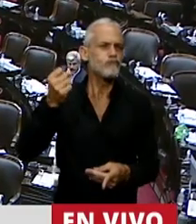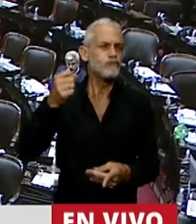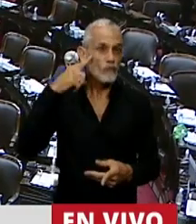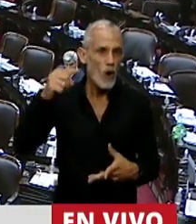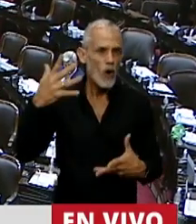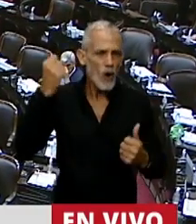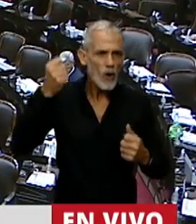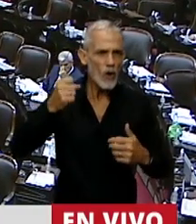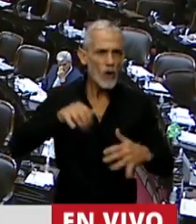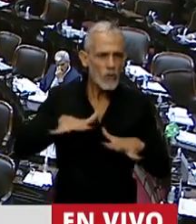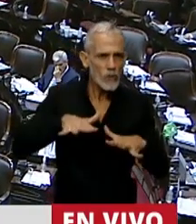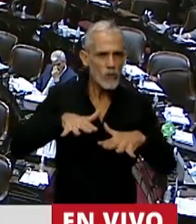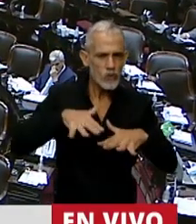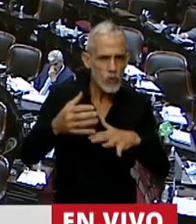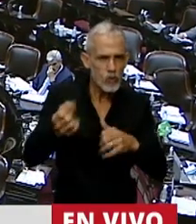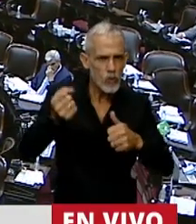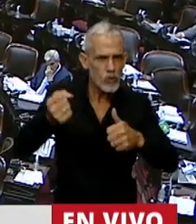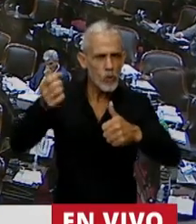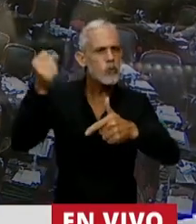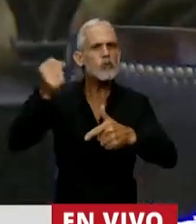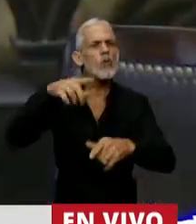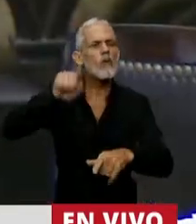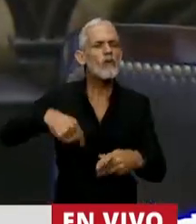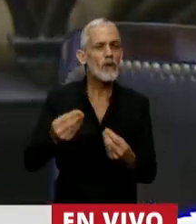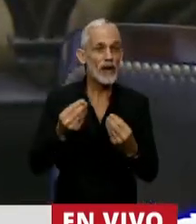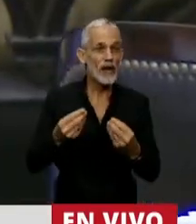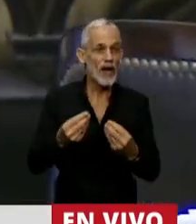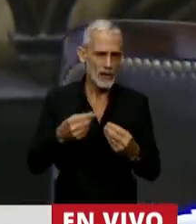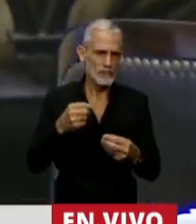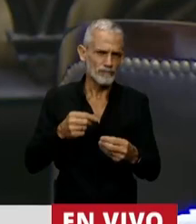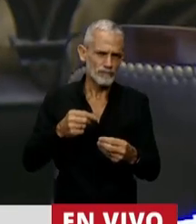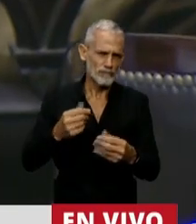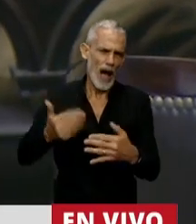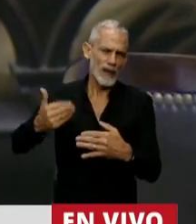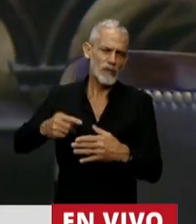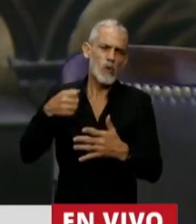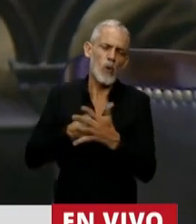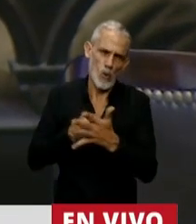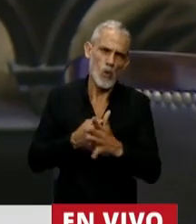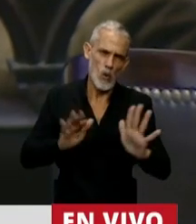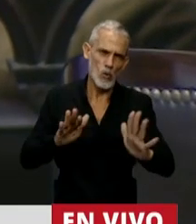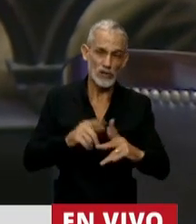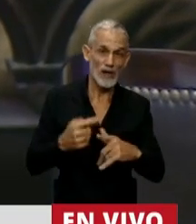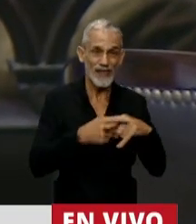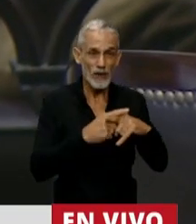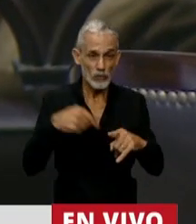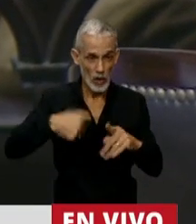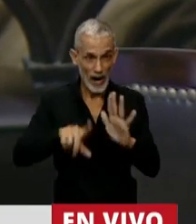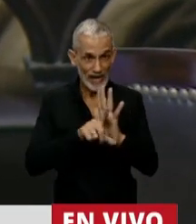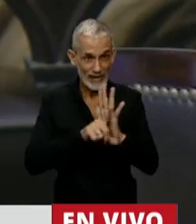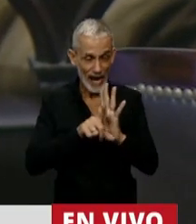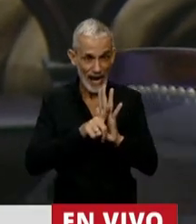cada avance del movimiento de mujeres es producto de duras luchas. Que estemos discutiendo esta ley